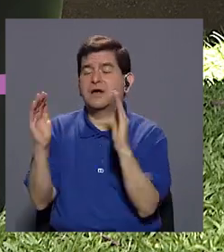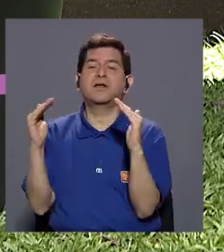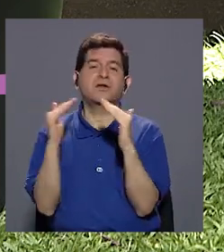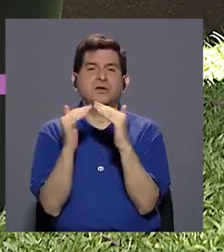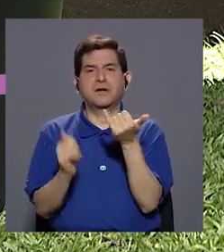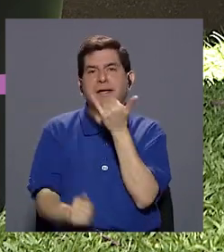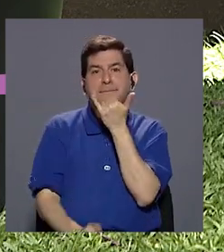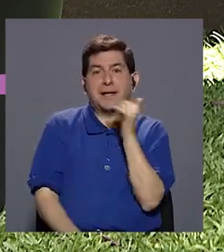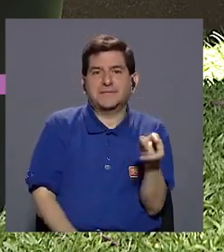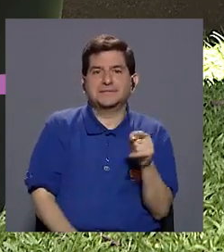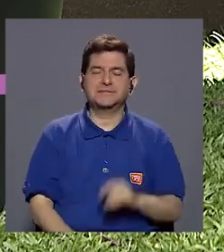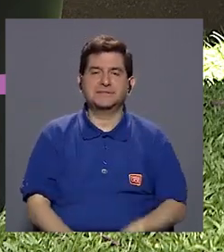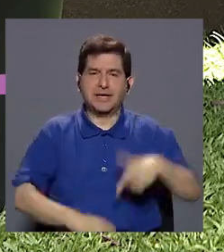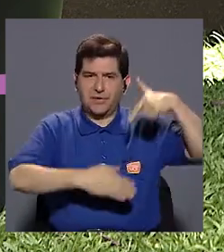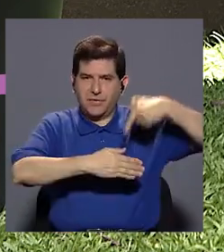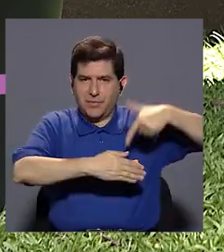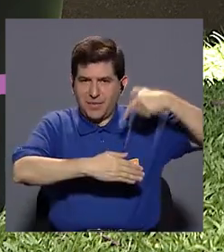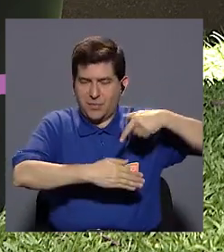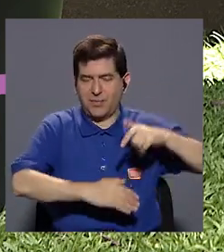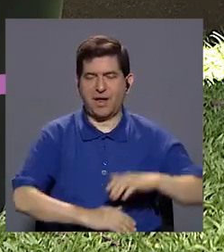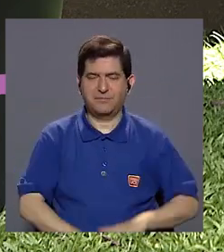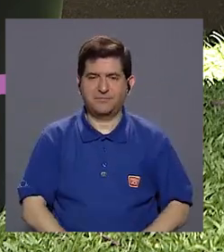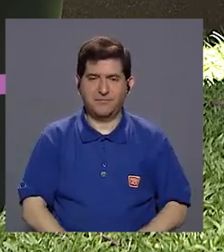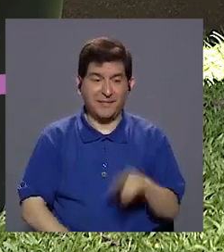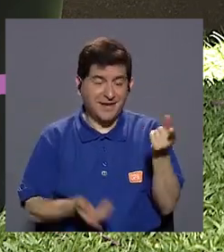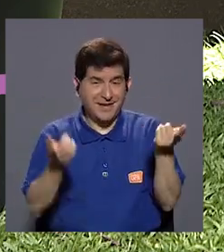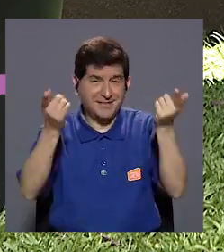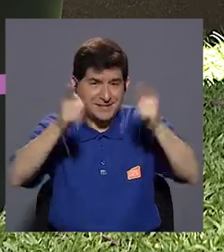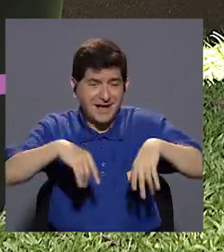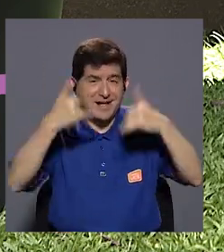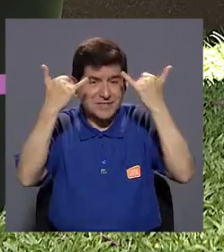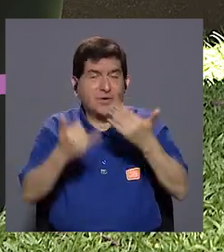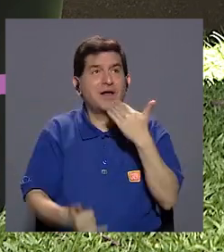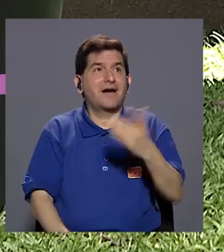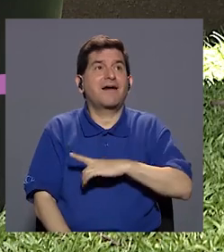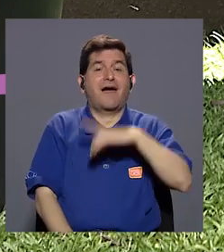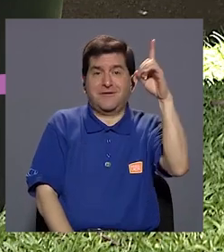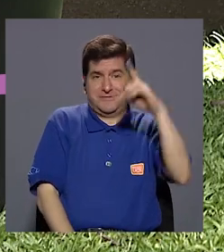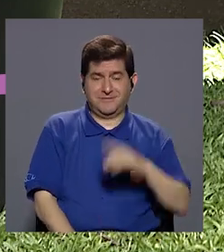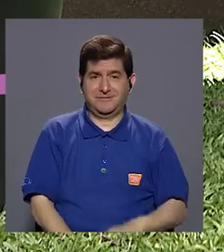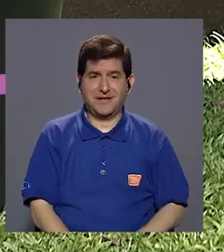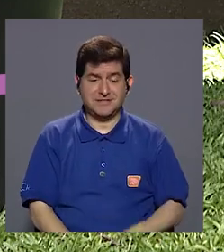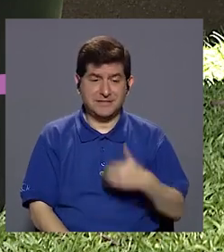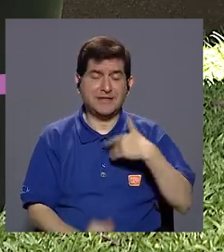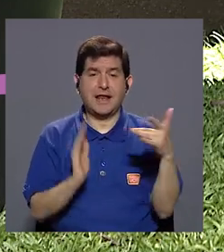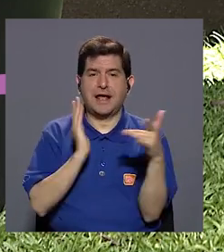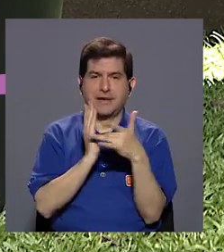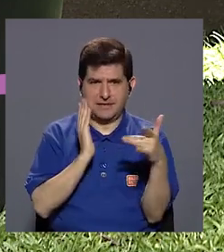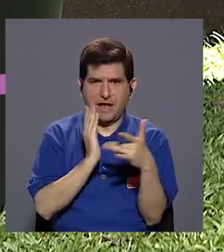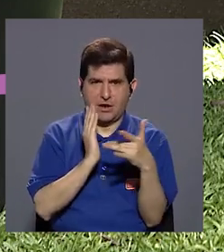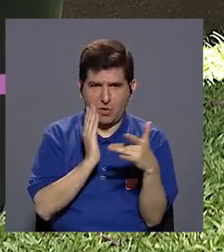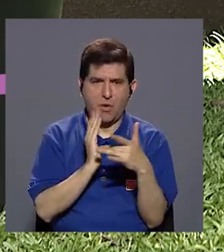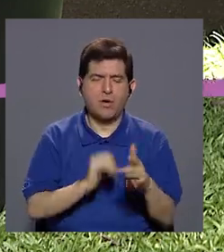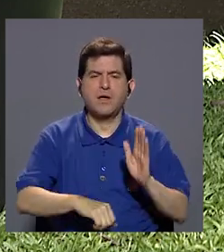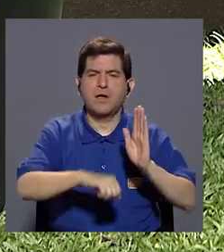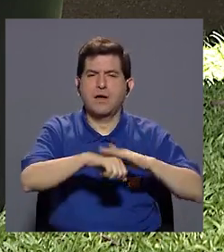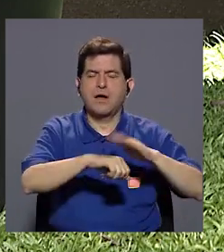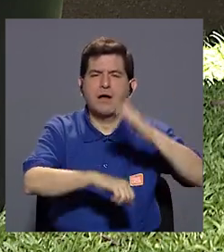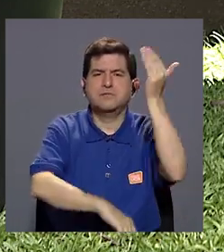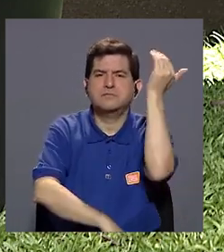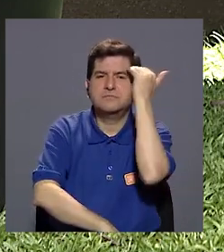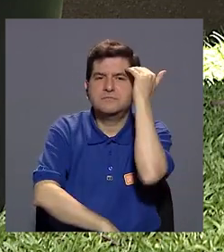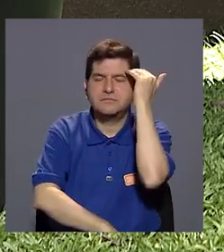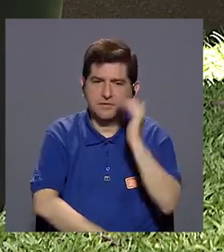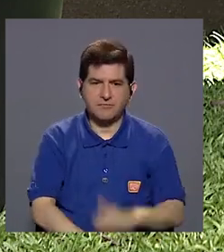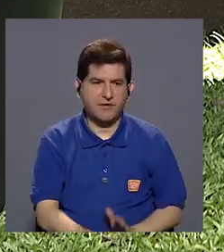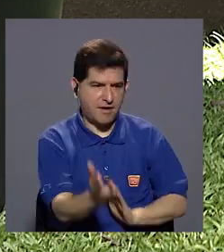y me lo llevé para la casa? ¿Qué pasa ahí con la vacunación? Ok, en esos casos ahora, gracias a Dios, hay tecnología que nos permite